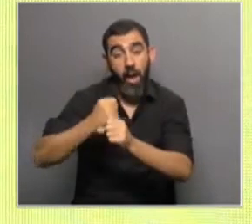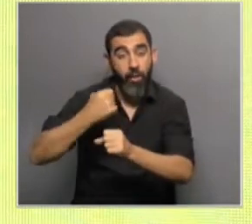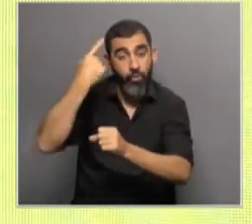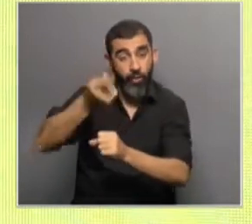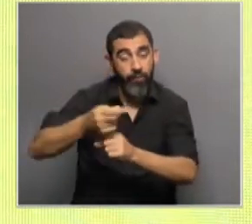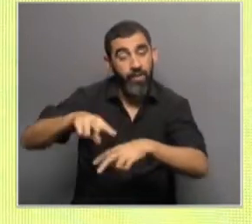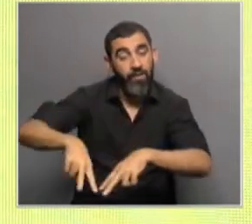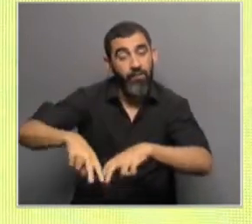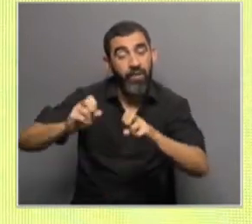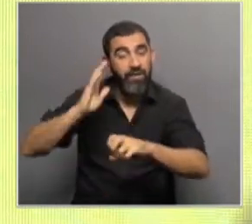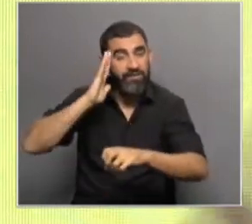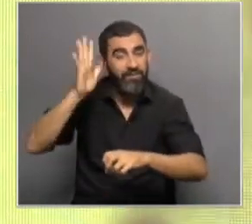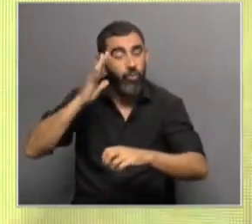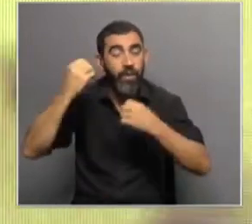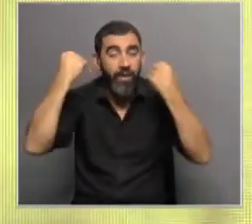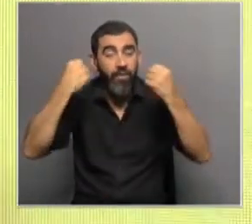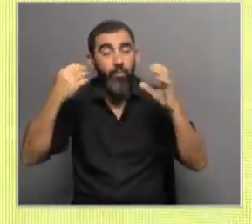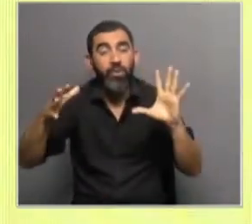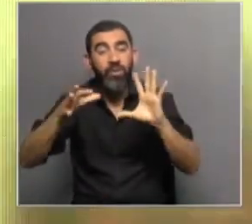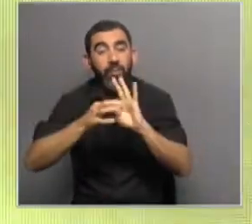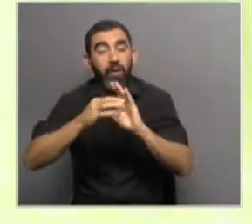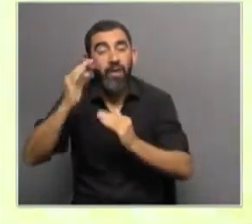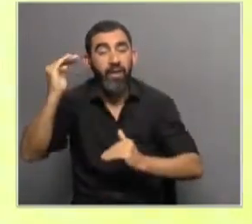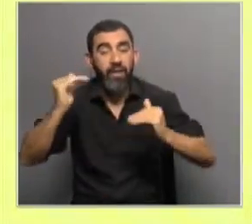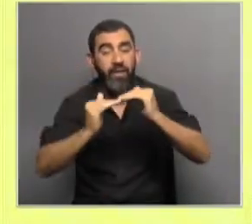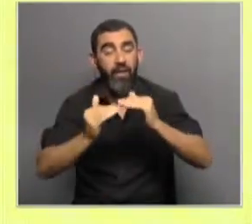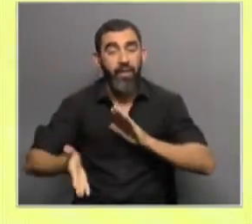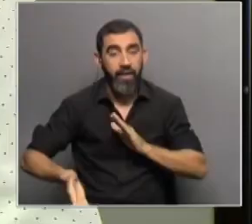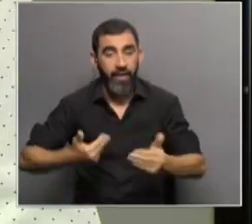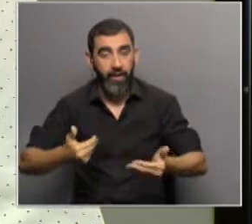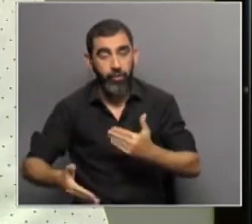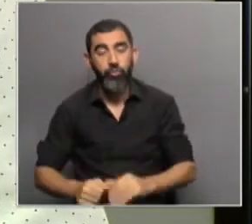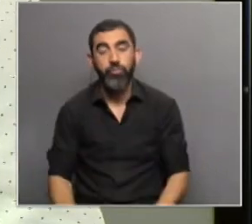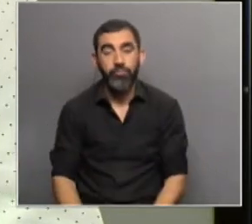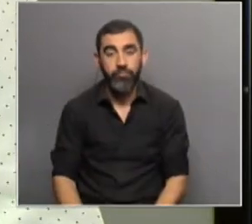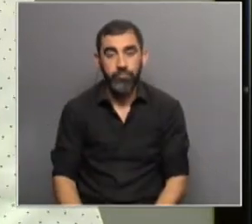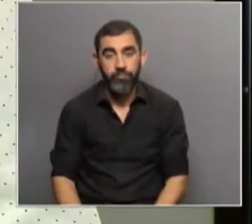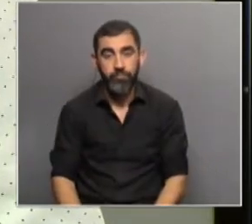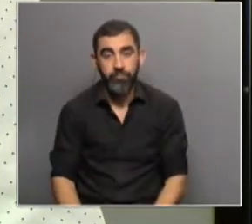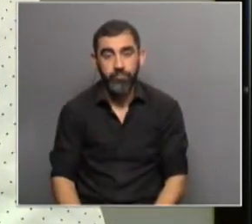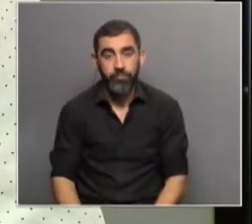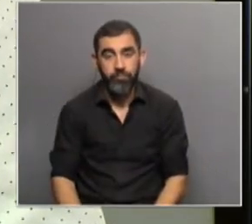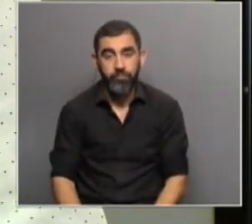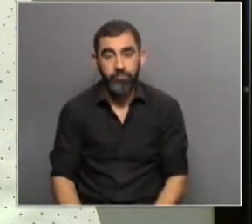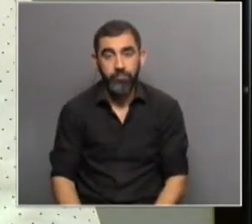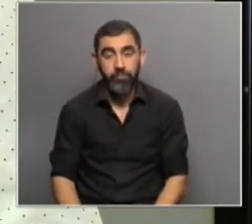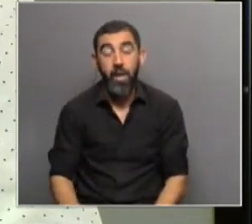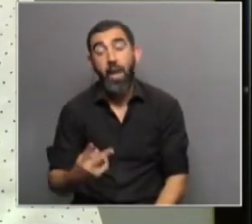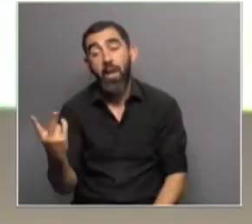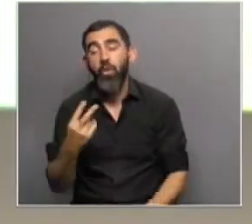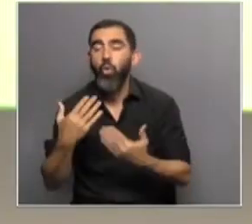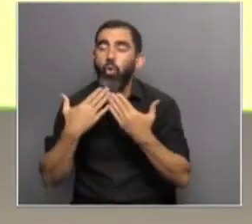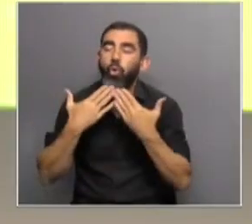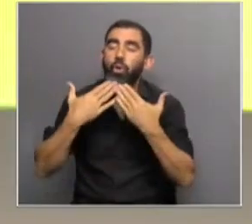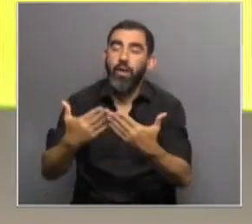investigar lo que es la psicología del deporte vinculada a la equidad de género también. Ah, pava de encuadra. Daniela, Alexandra,